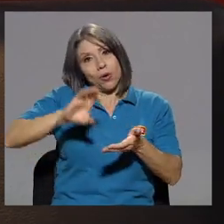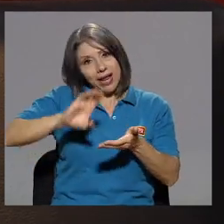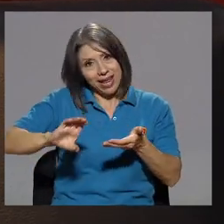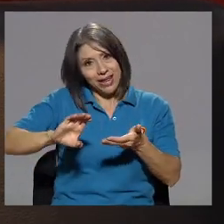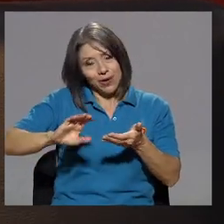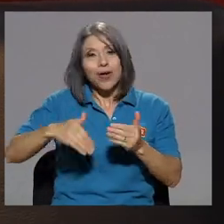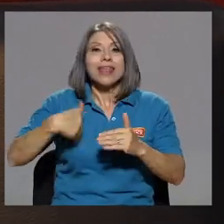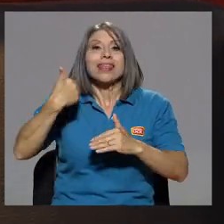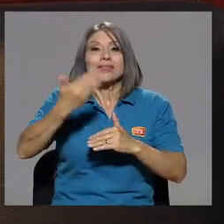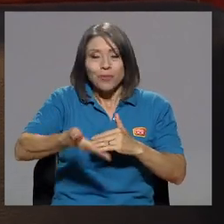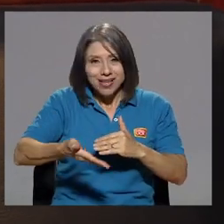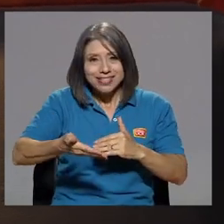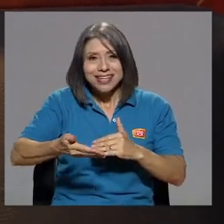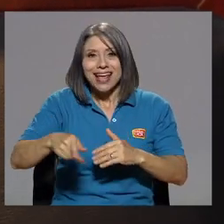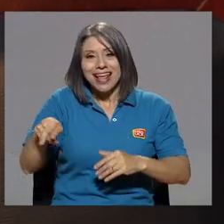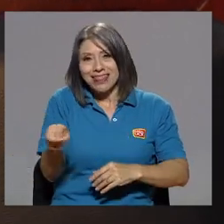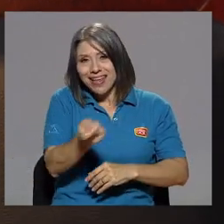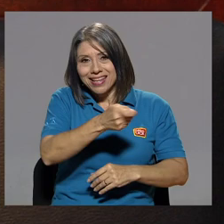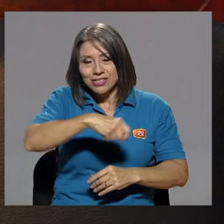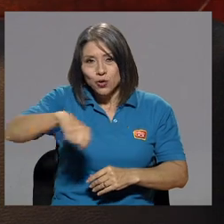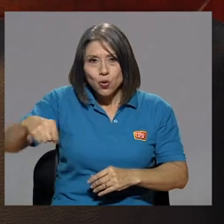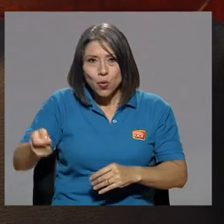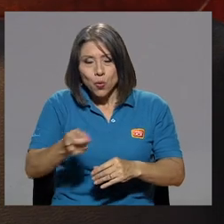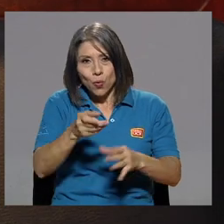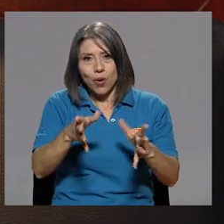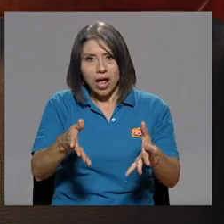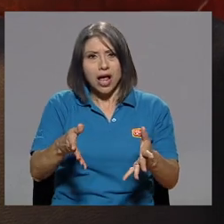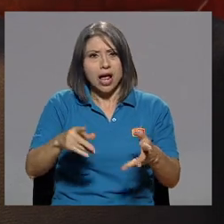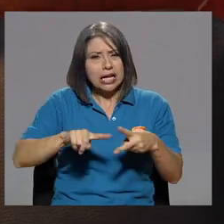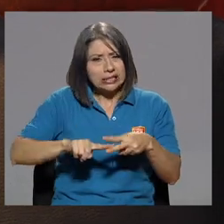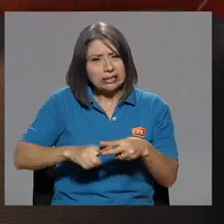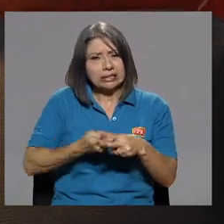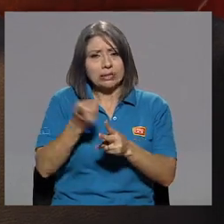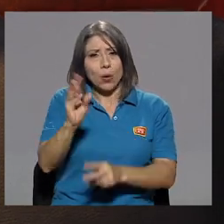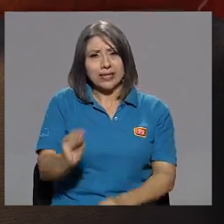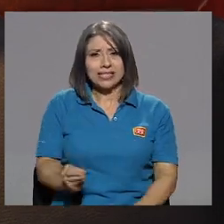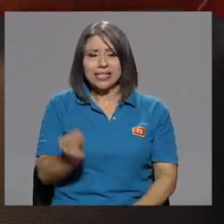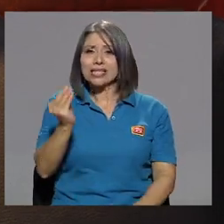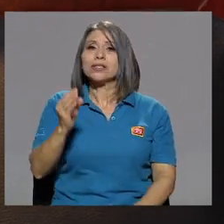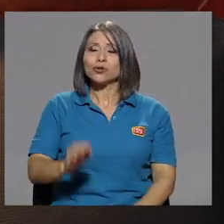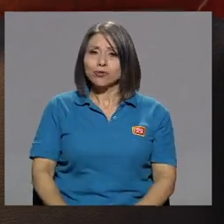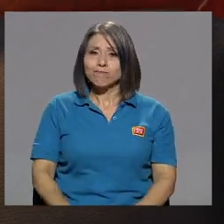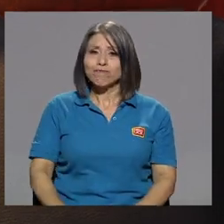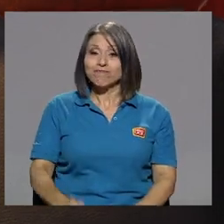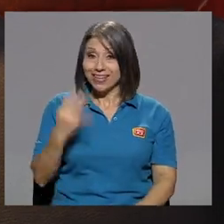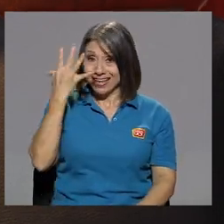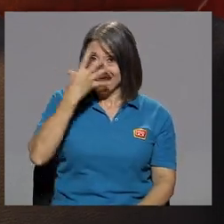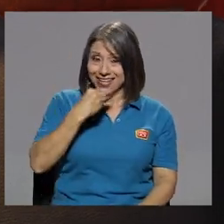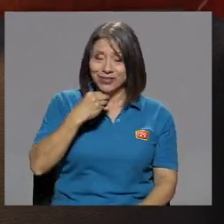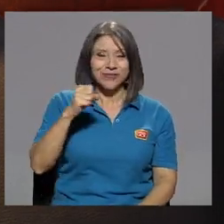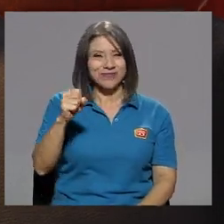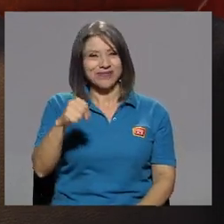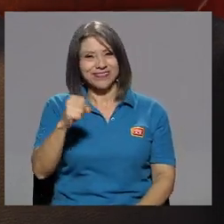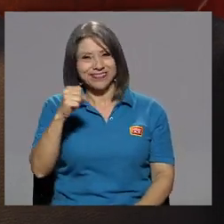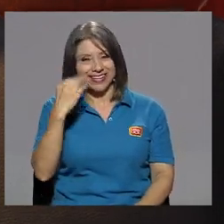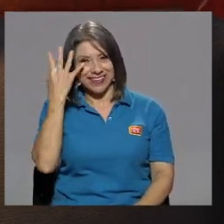¿verdad? Y después en el tenis club, como en citititos comenzaron. Qué lindo. Sí. Pues qué belleza.